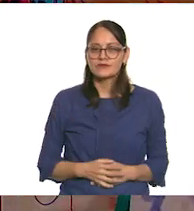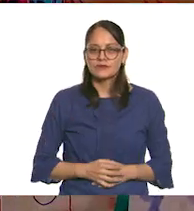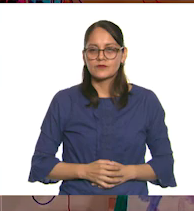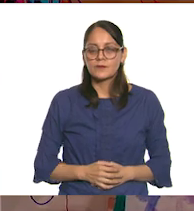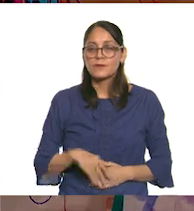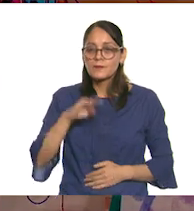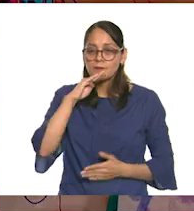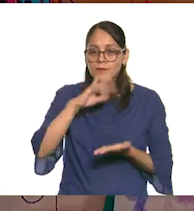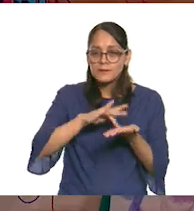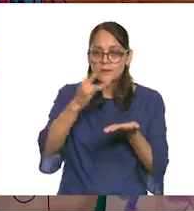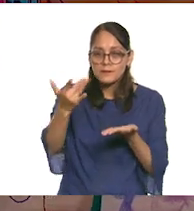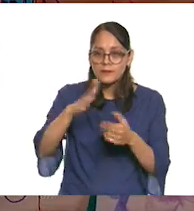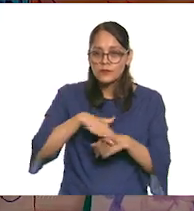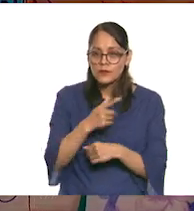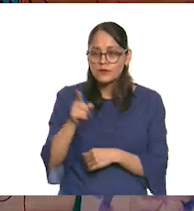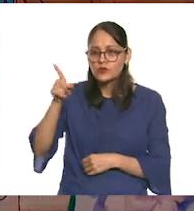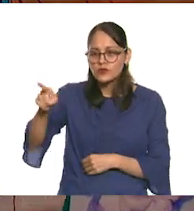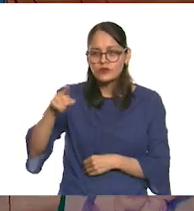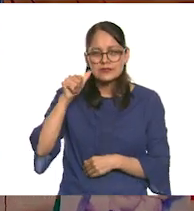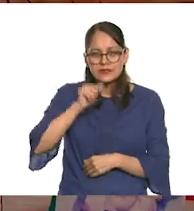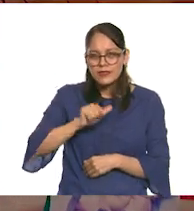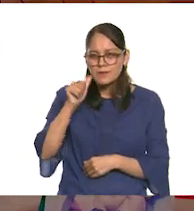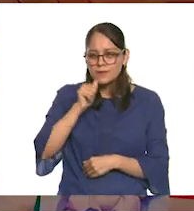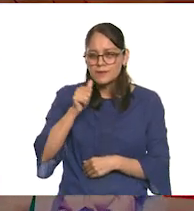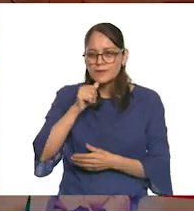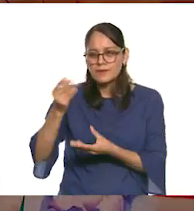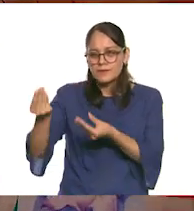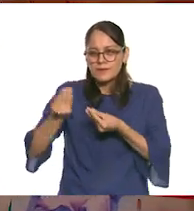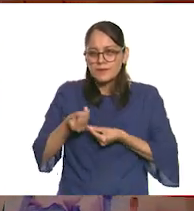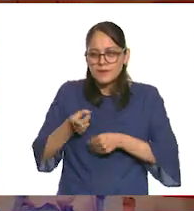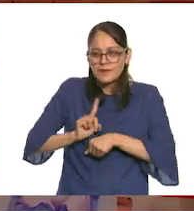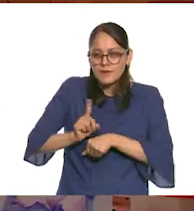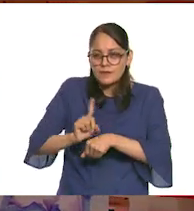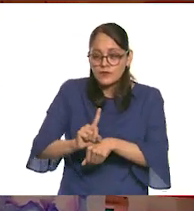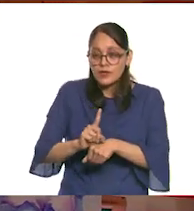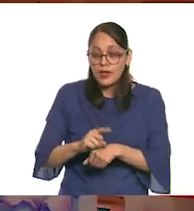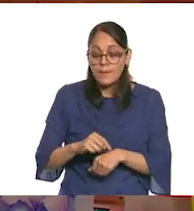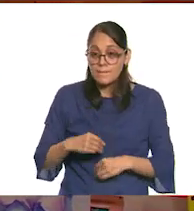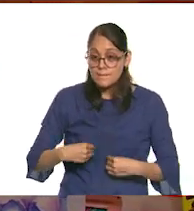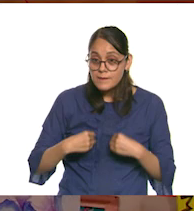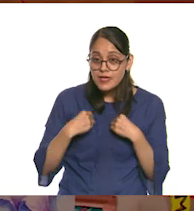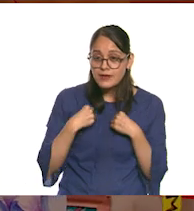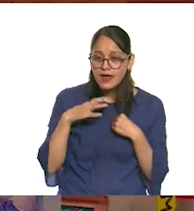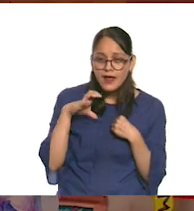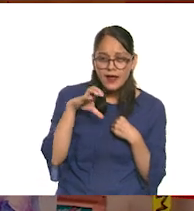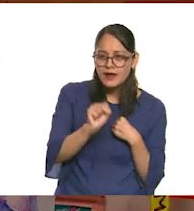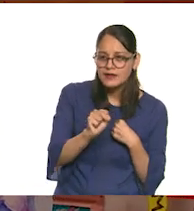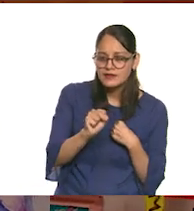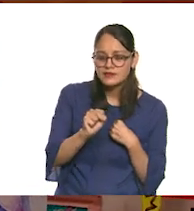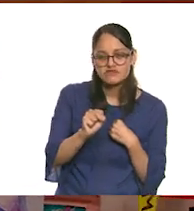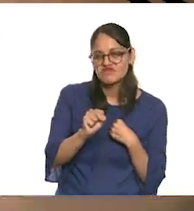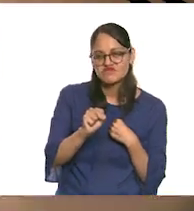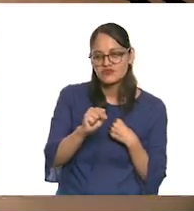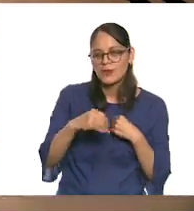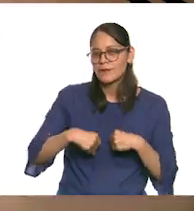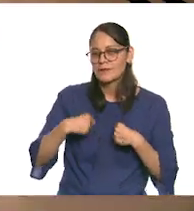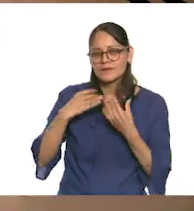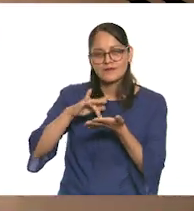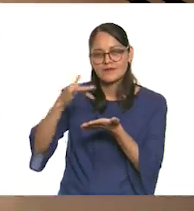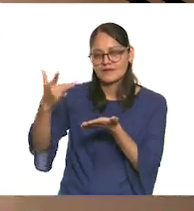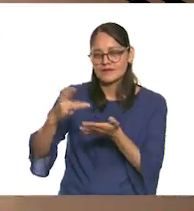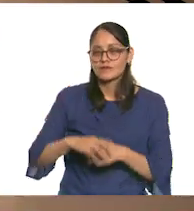Gracias, mamá, por cada momento sembrado. No nos alcanza la vida para agradecerte tanto. Por ser mi guía,